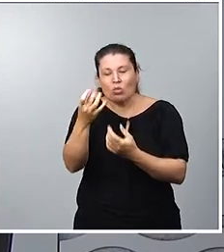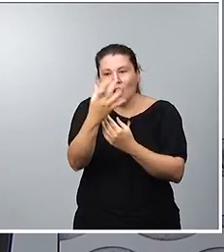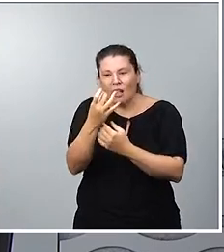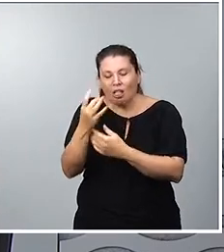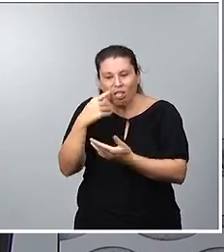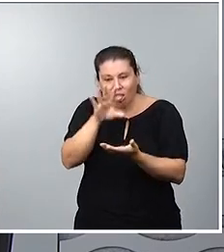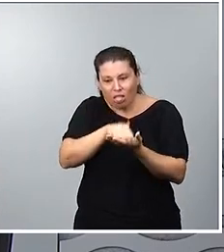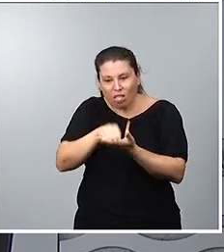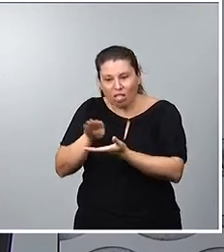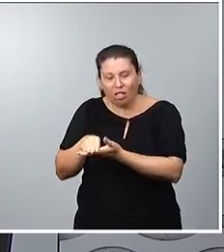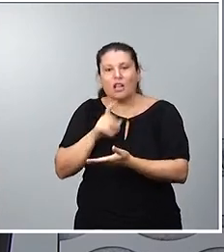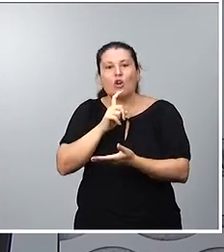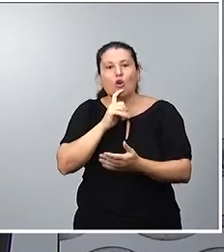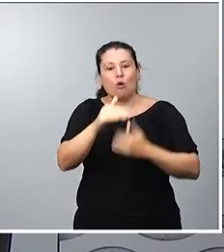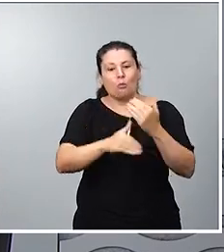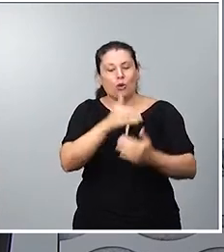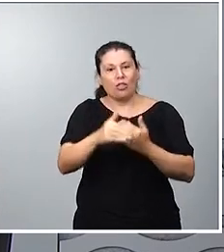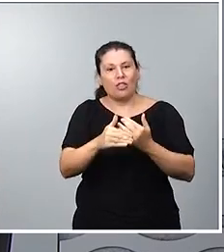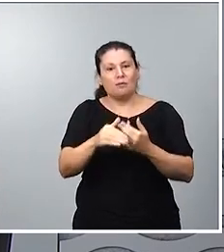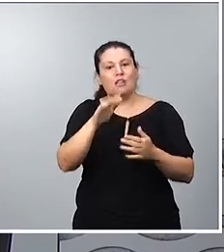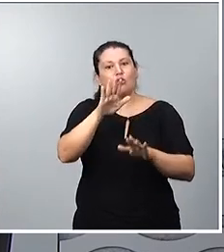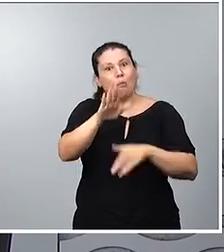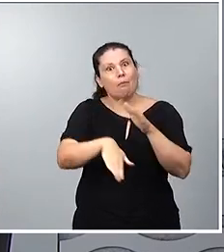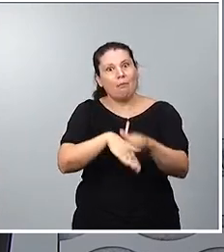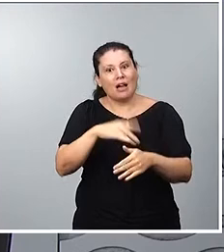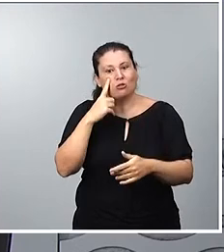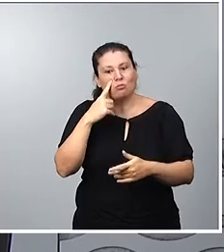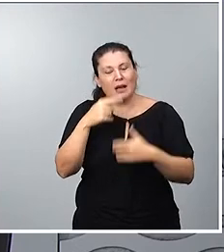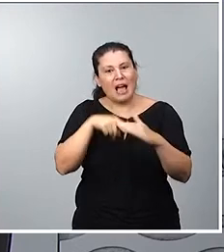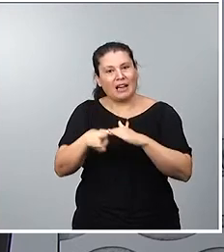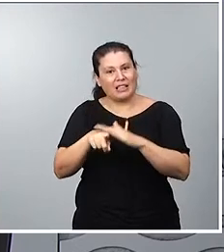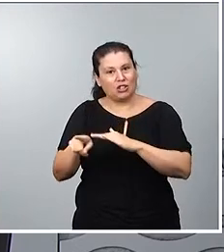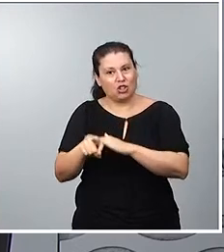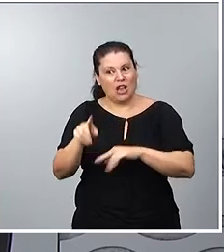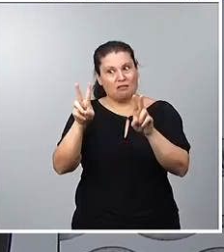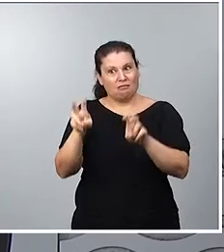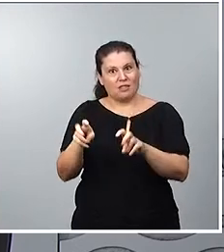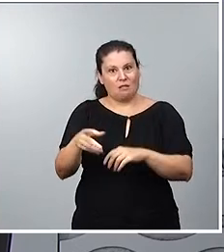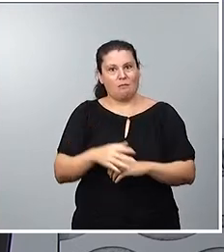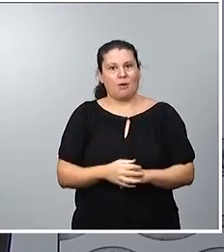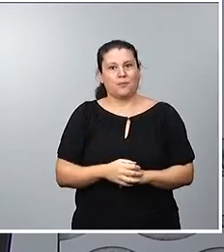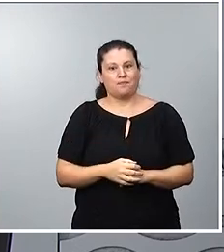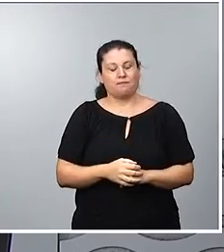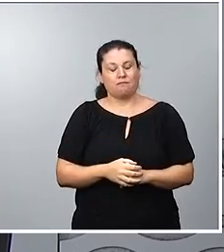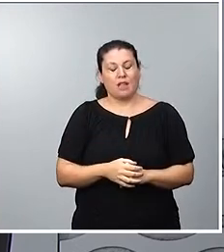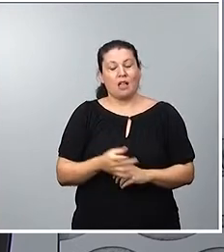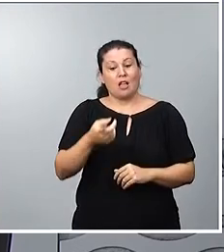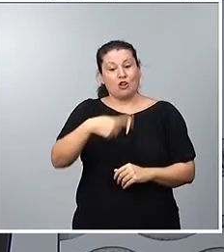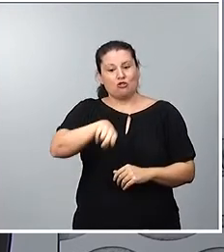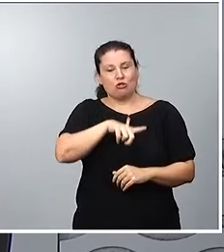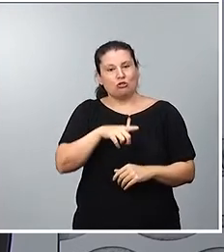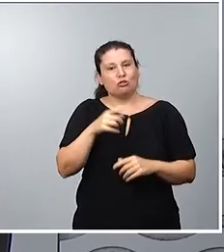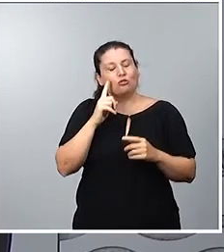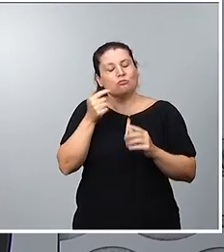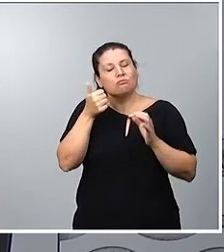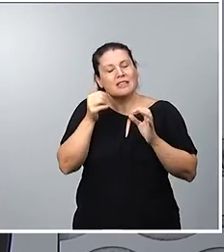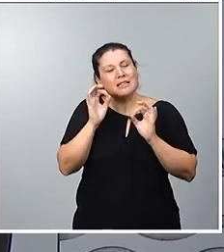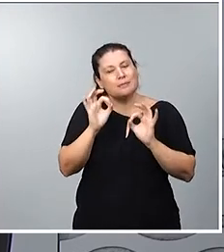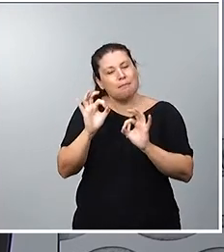y articular los pasos a seguir. Hemos sido muy escrupulosos en los procesos para evitar futuras